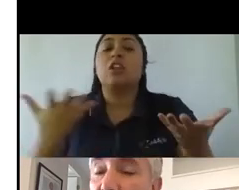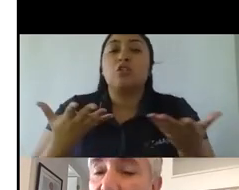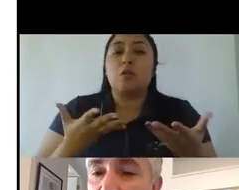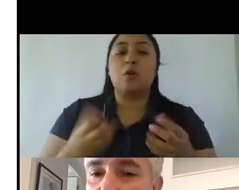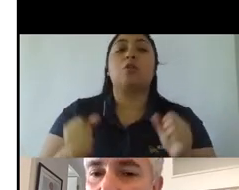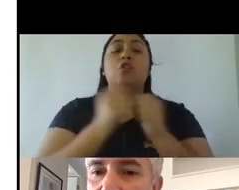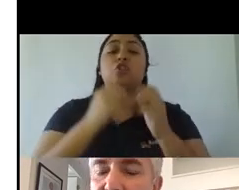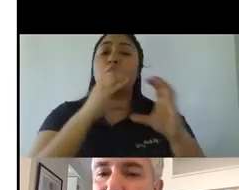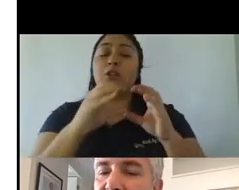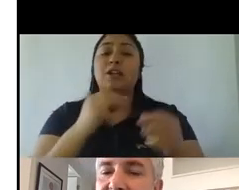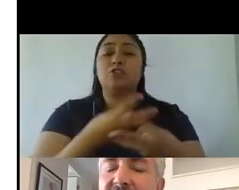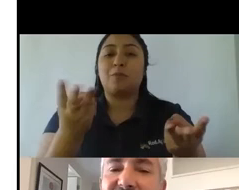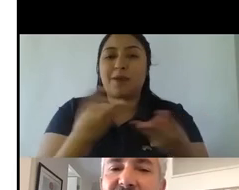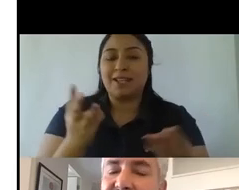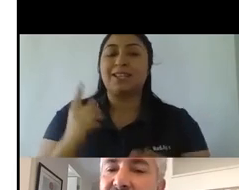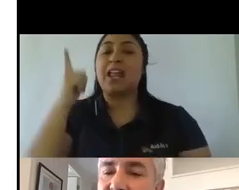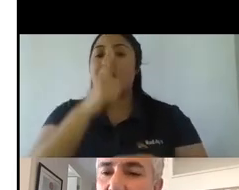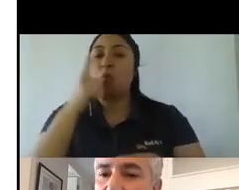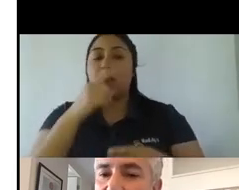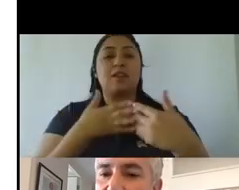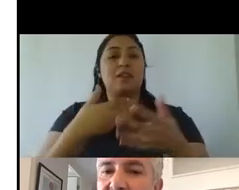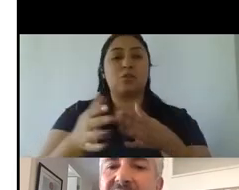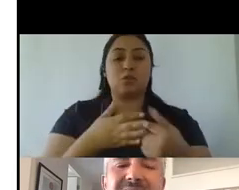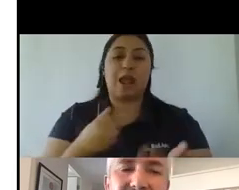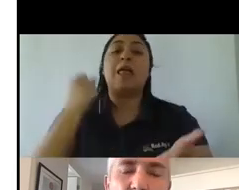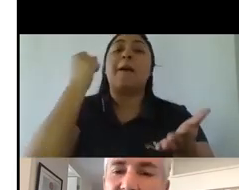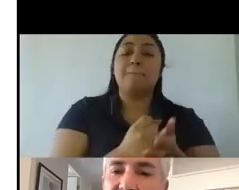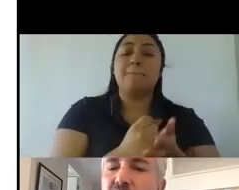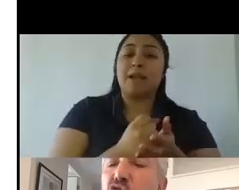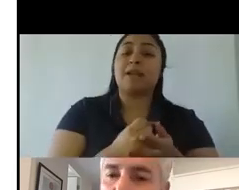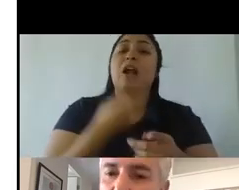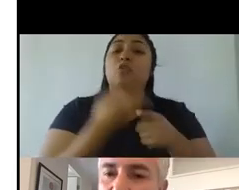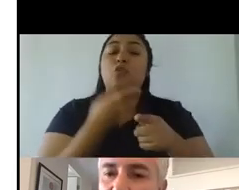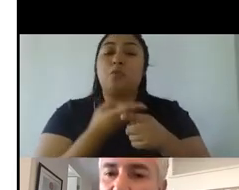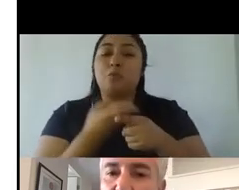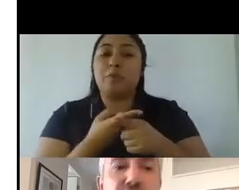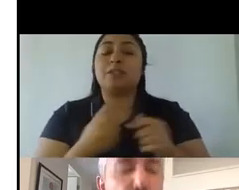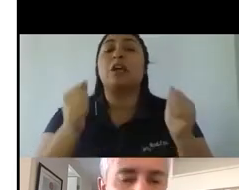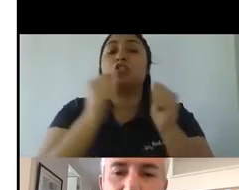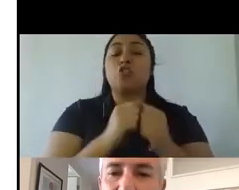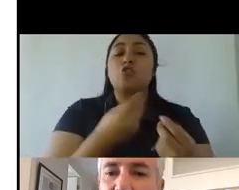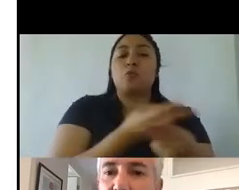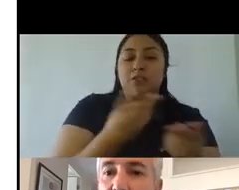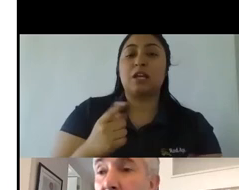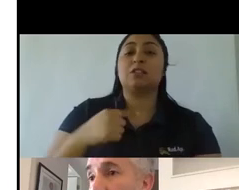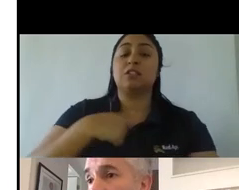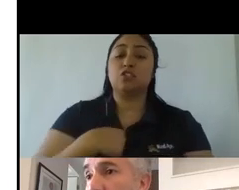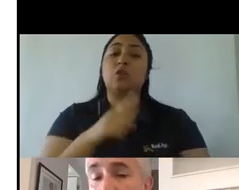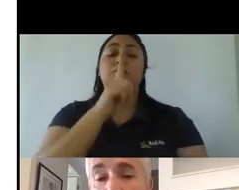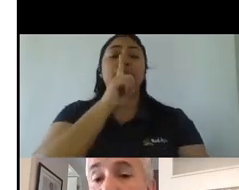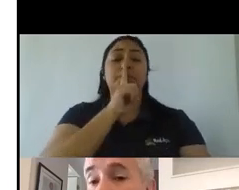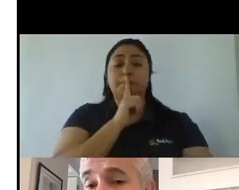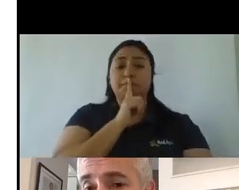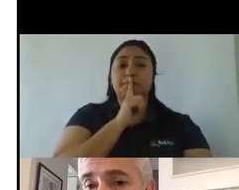es el lenguaje natural las marcas hablan a través de la publicidad si dejo de hablar no estoy en la relación si no estoy en la relación bueno